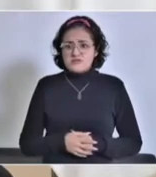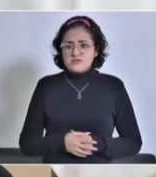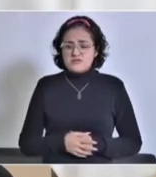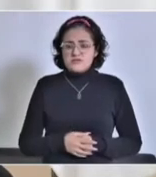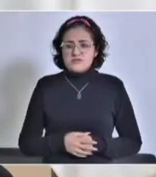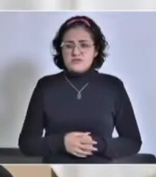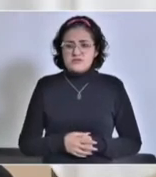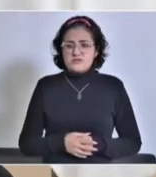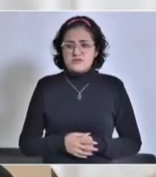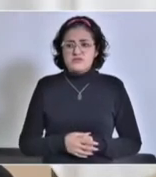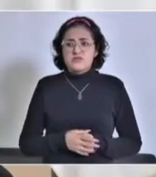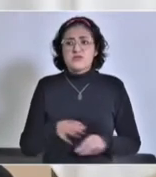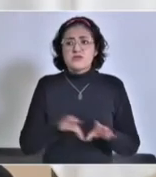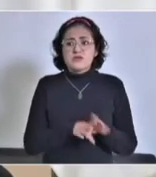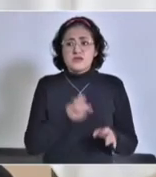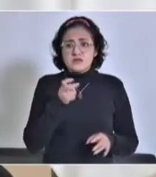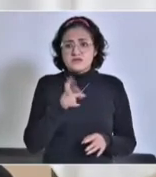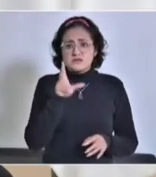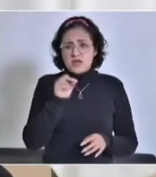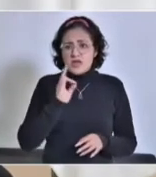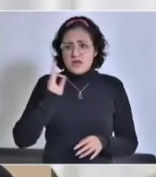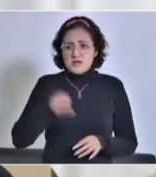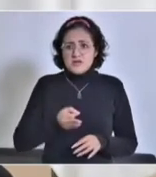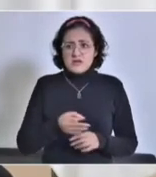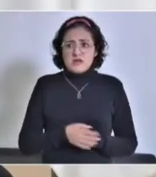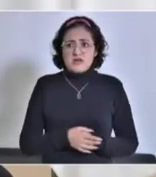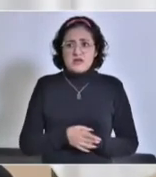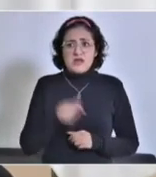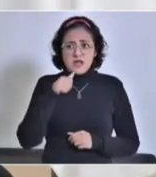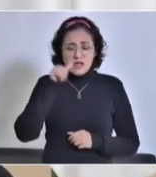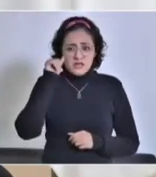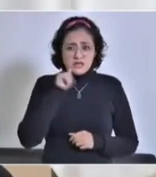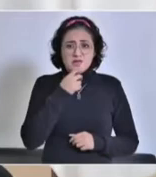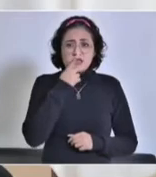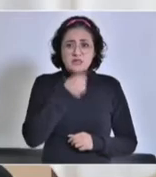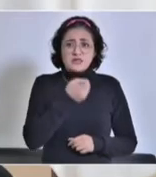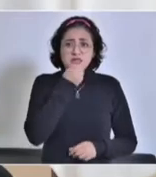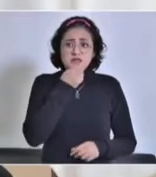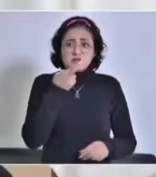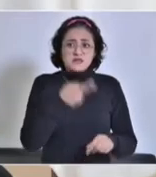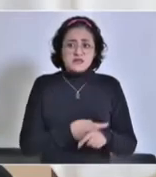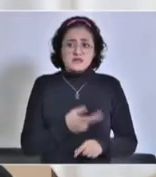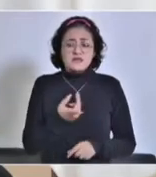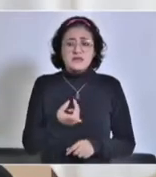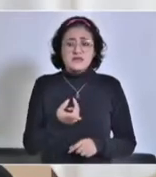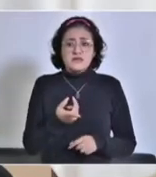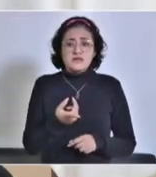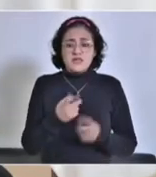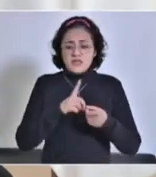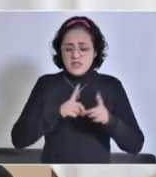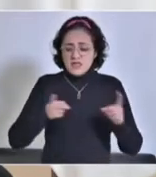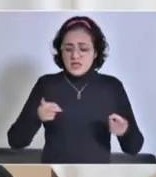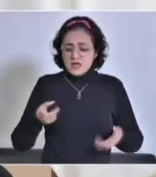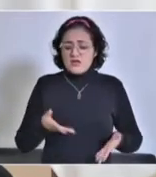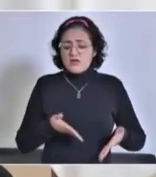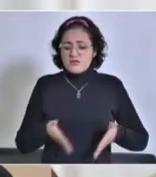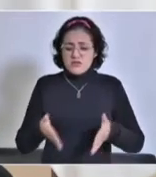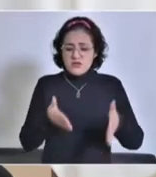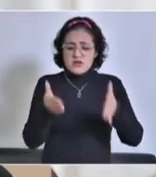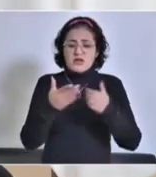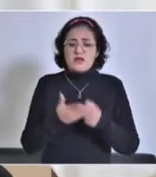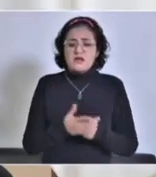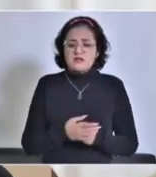señalamiento no probado. Y lo que ayer dijo la Secretaria de Desarrollo Ural es que se